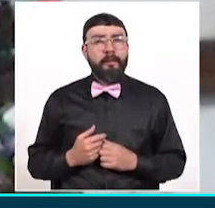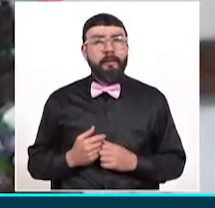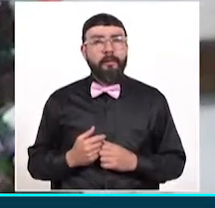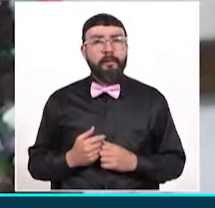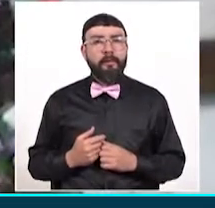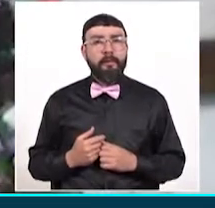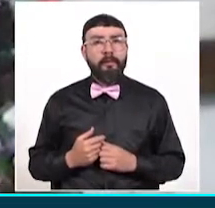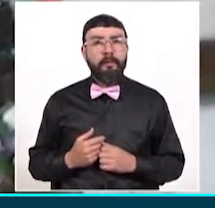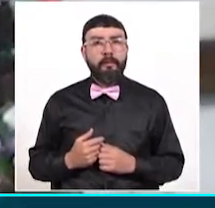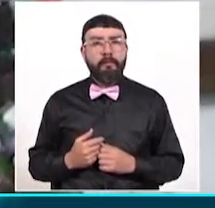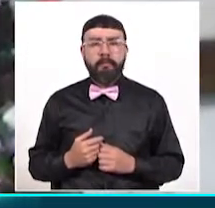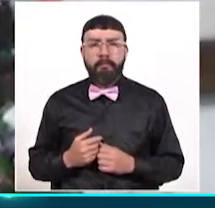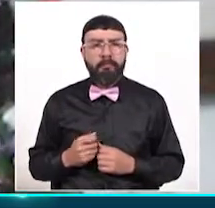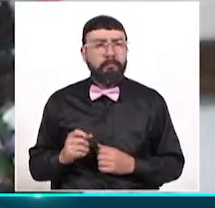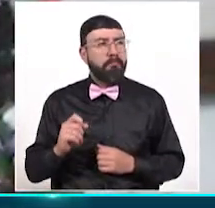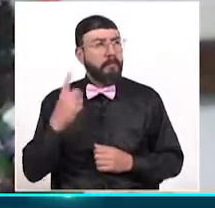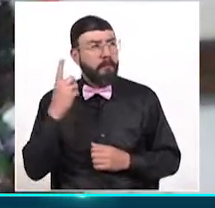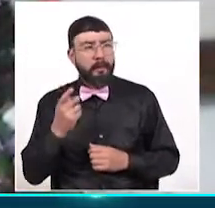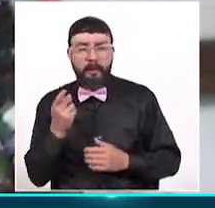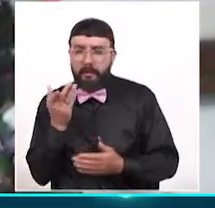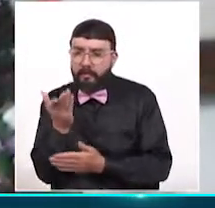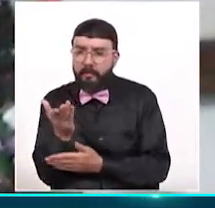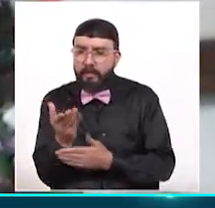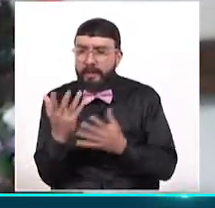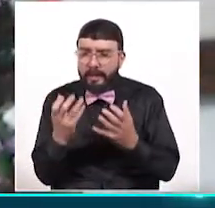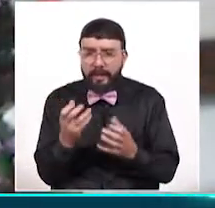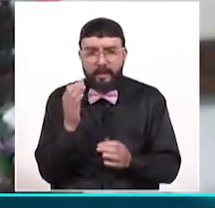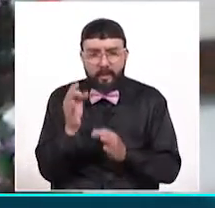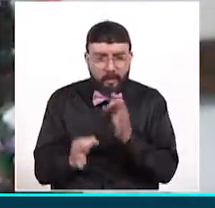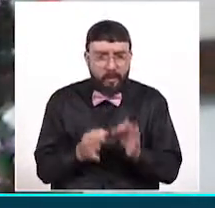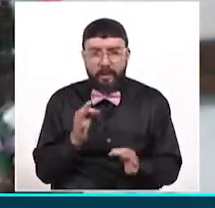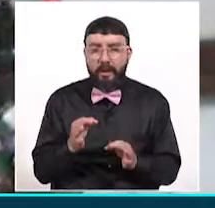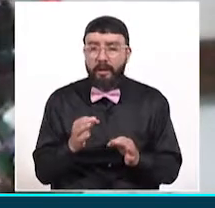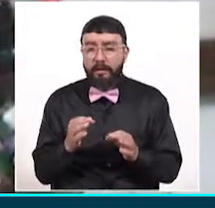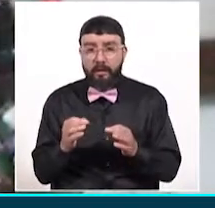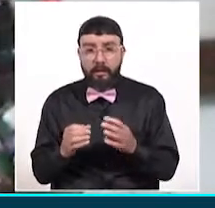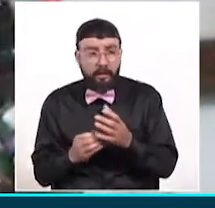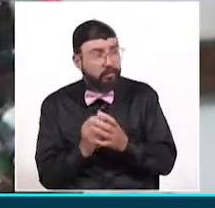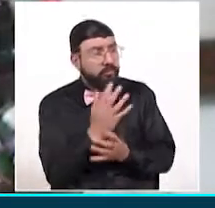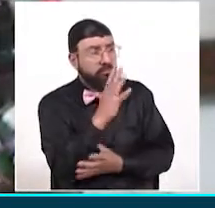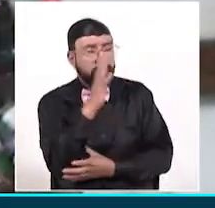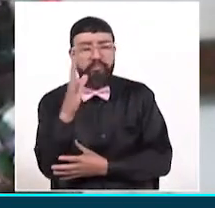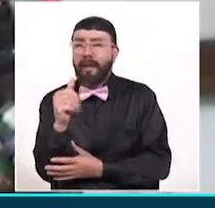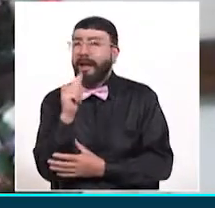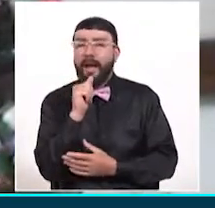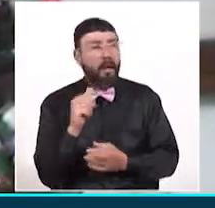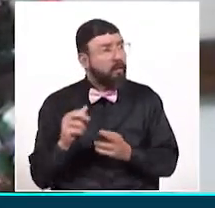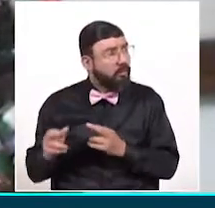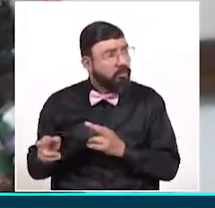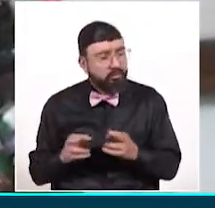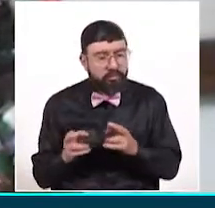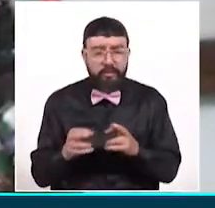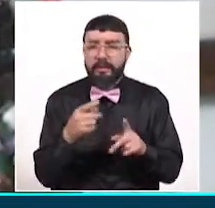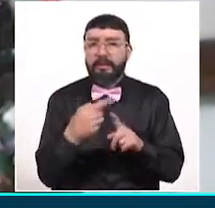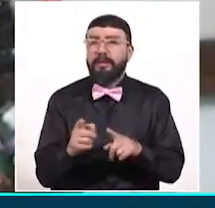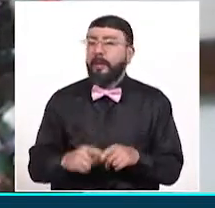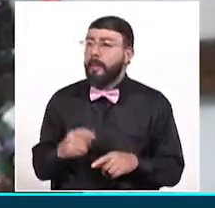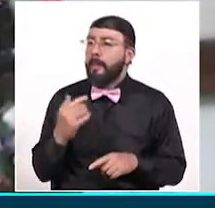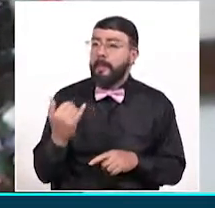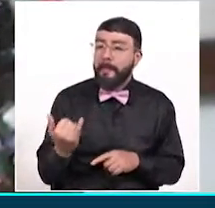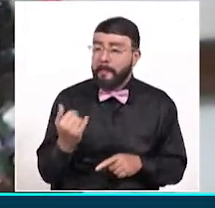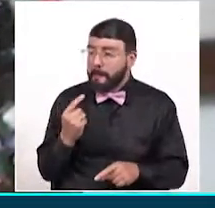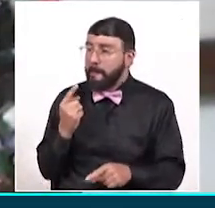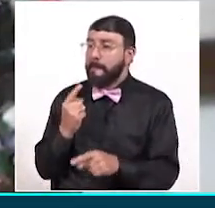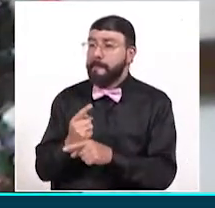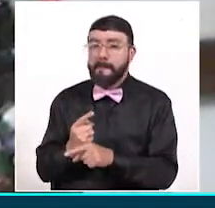iniciativa, por el querer cuidar nuestros recursos naturales, pero después por recomendaciones, por el estudio